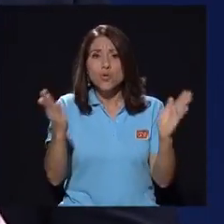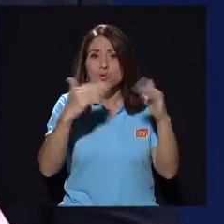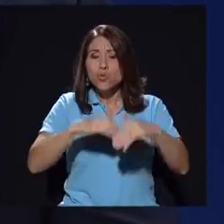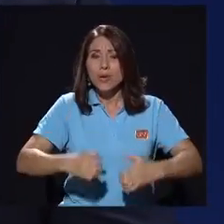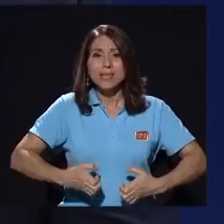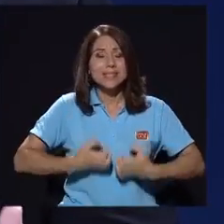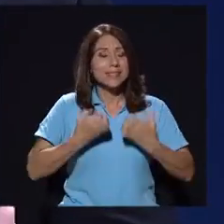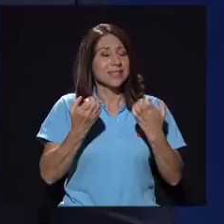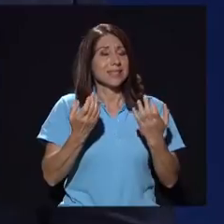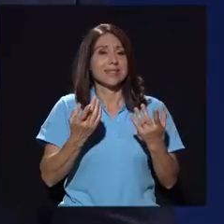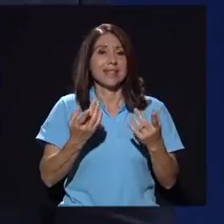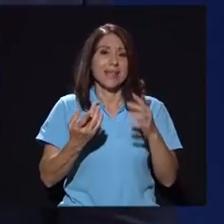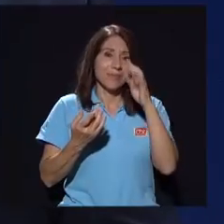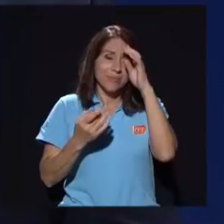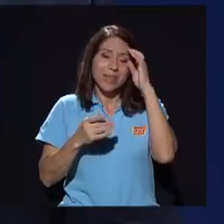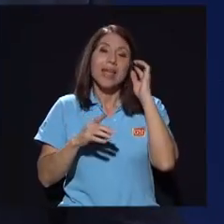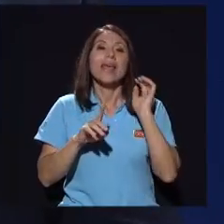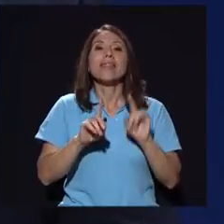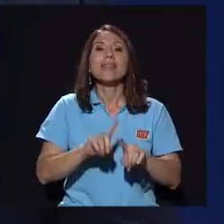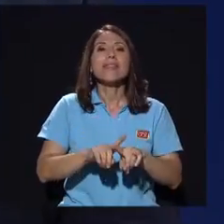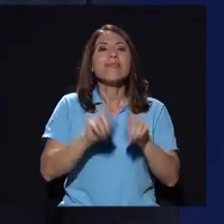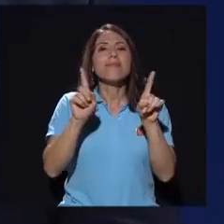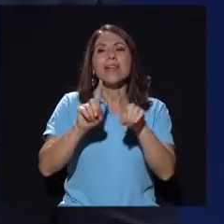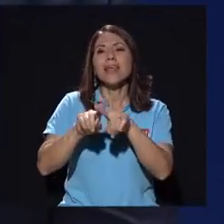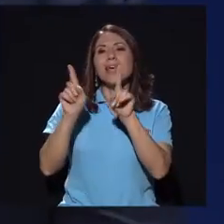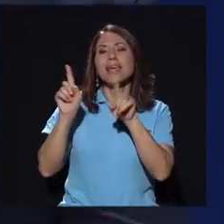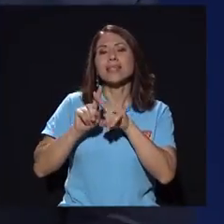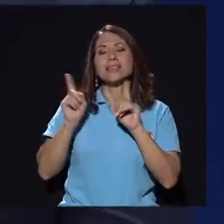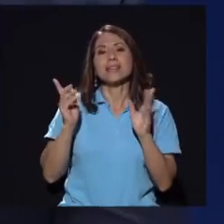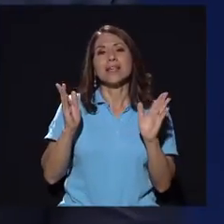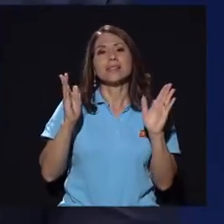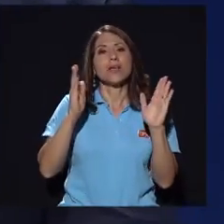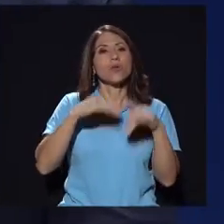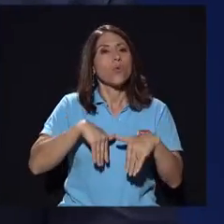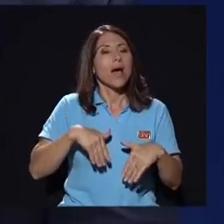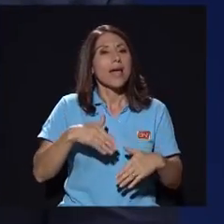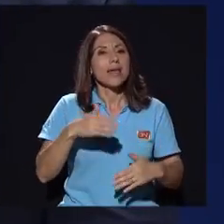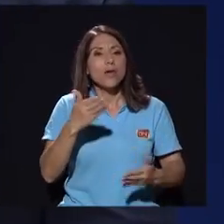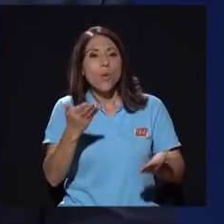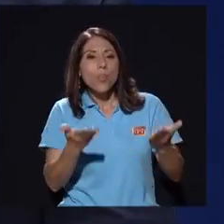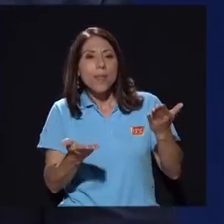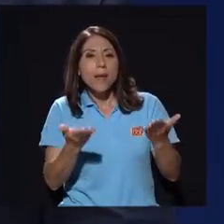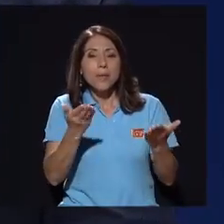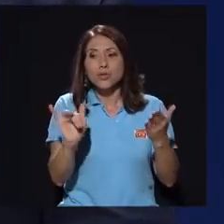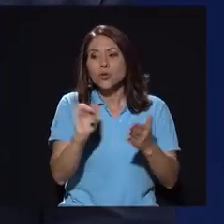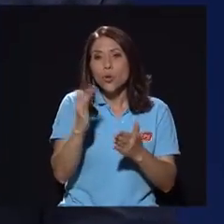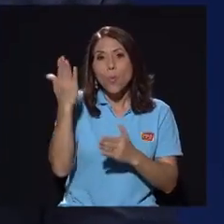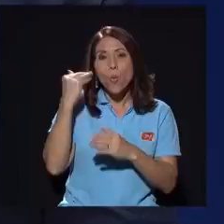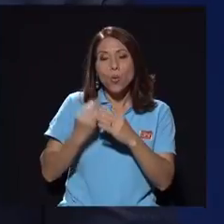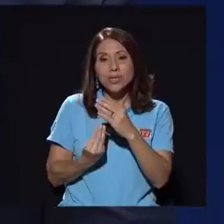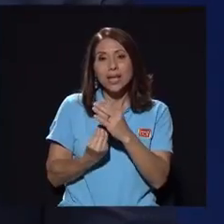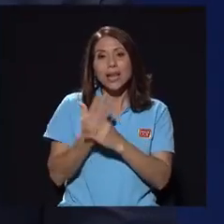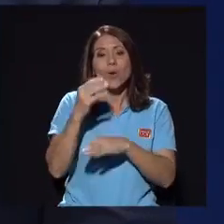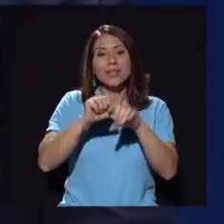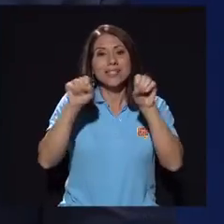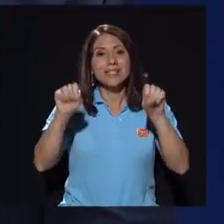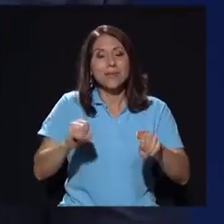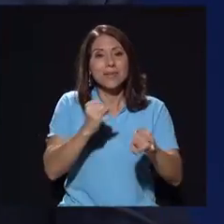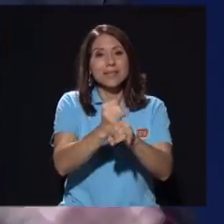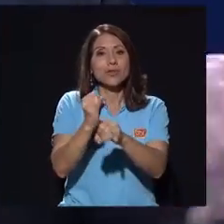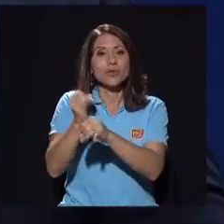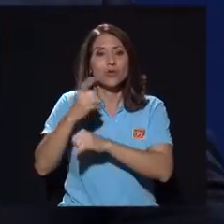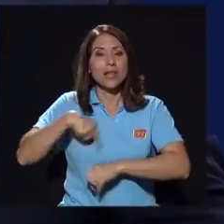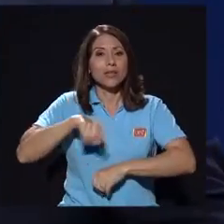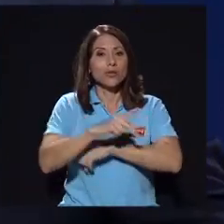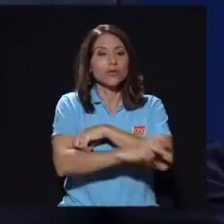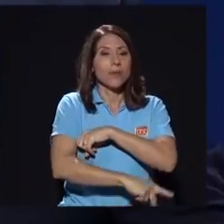donde no existen diferencias ni contrapesos como se creó el sistema institucional de nuestro país no existen contrapesos